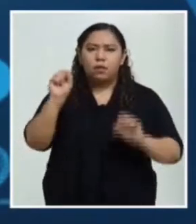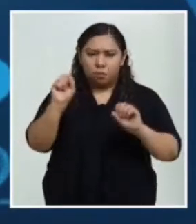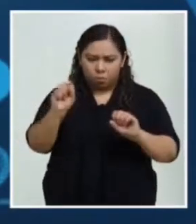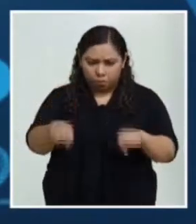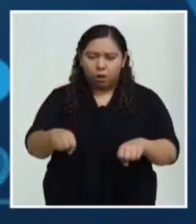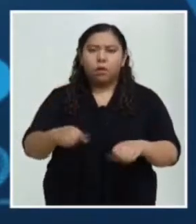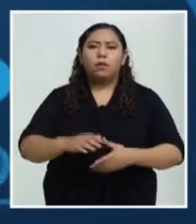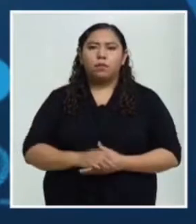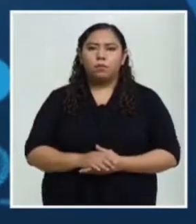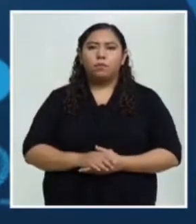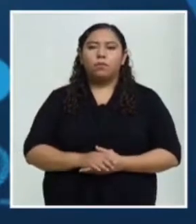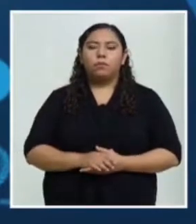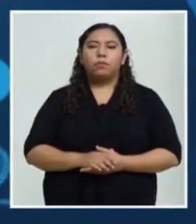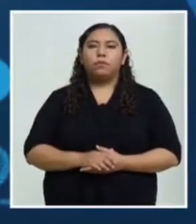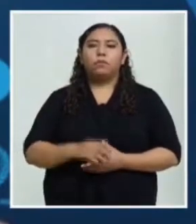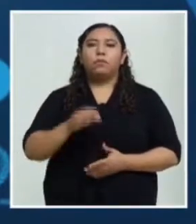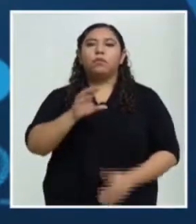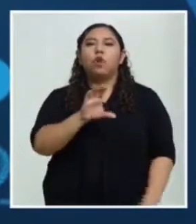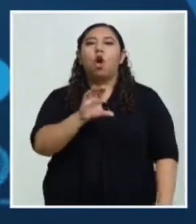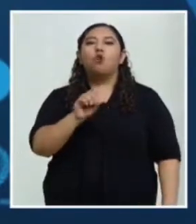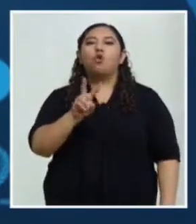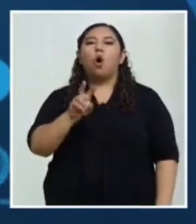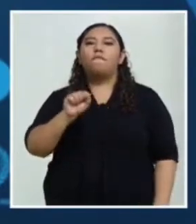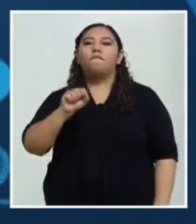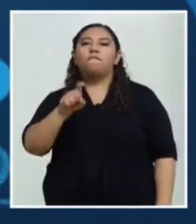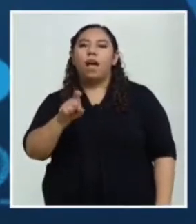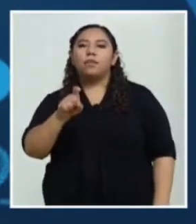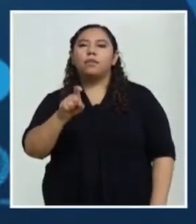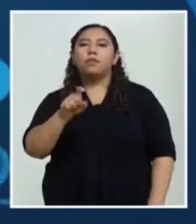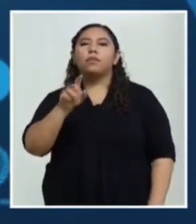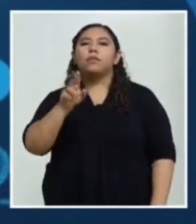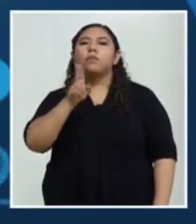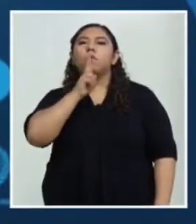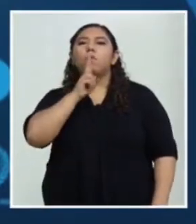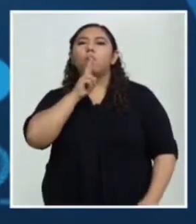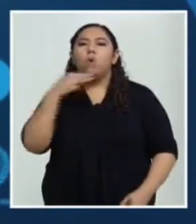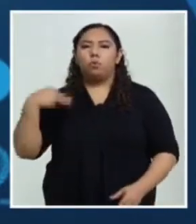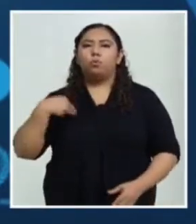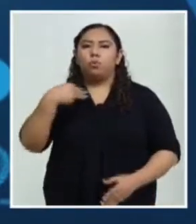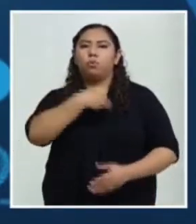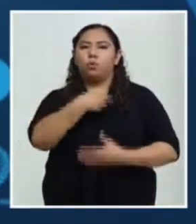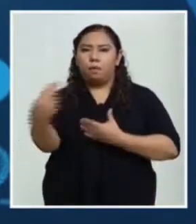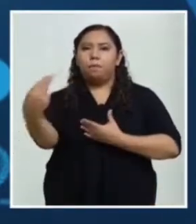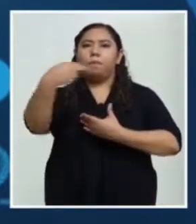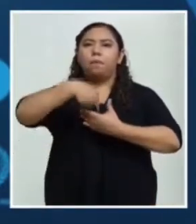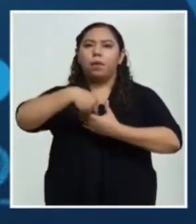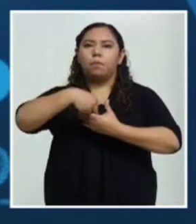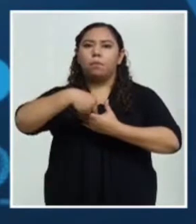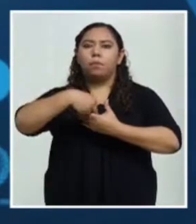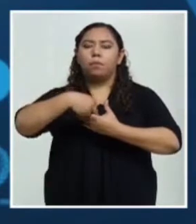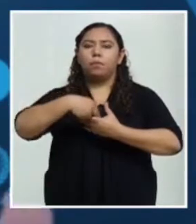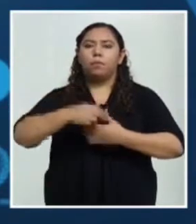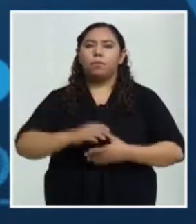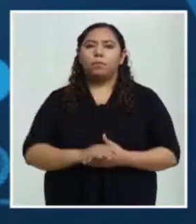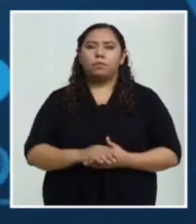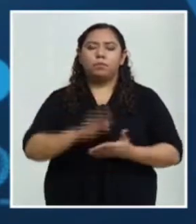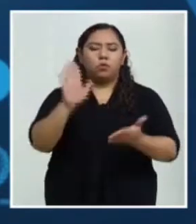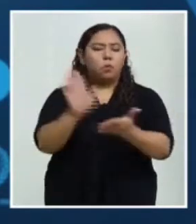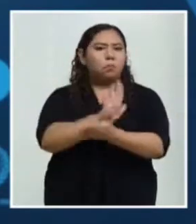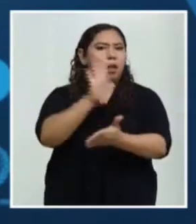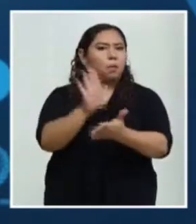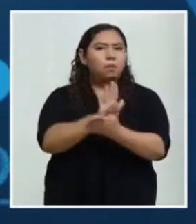participante de COVAX, Honduras está completamente calificada, Honduras llenó todos los